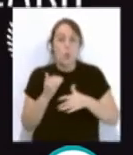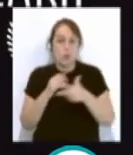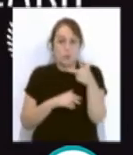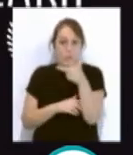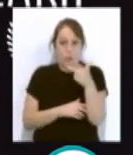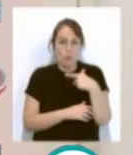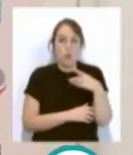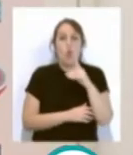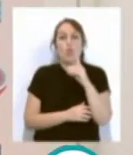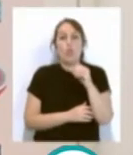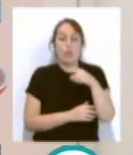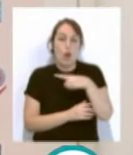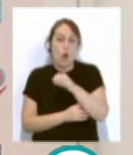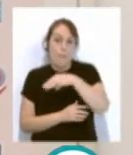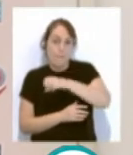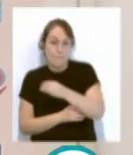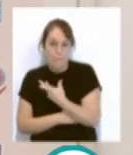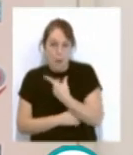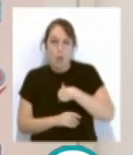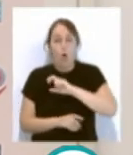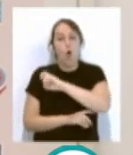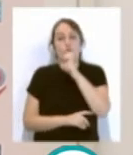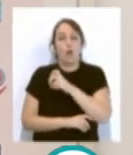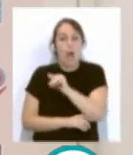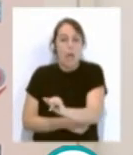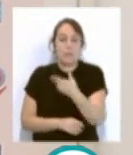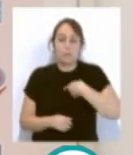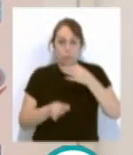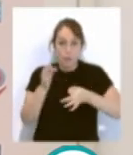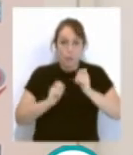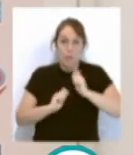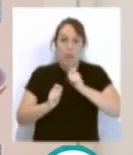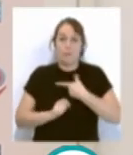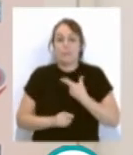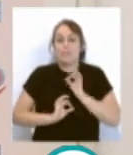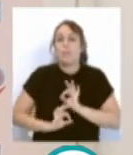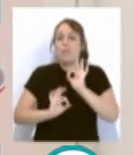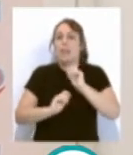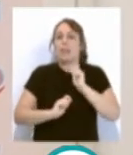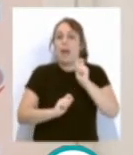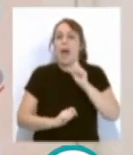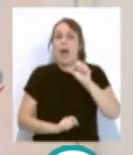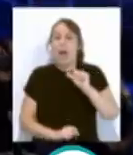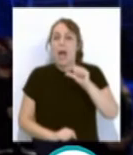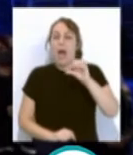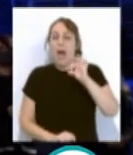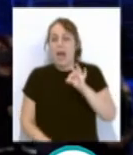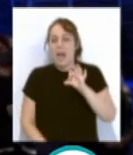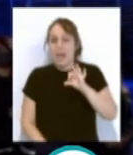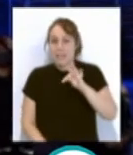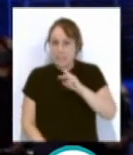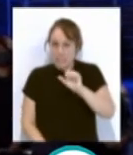a Bubota de Carlota Bojosa. Este jurado también ha querido otorgar una mención especial a Hashtag Precarity Story.